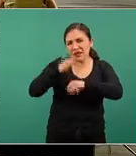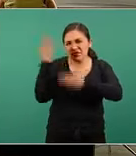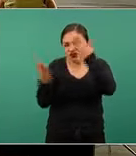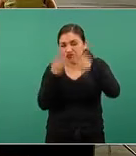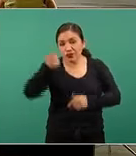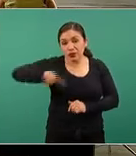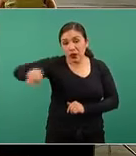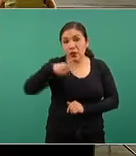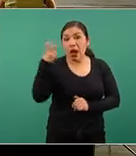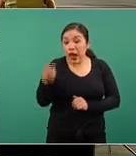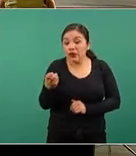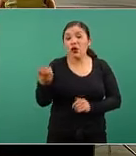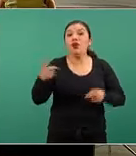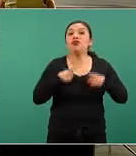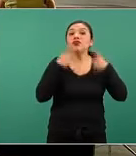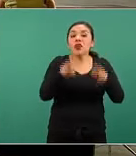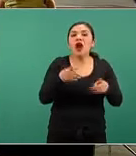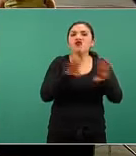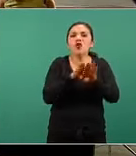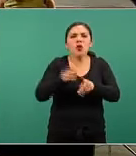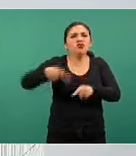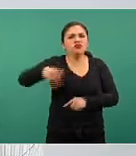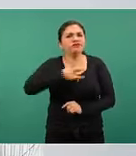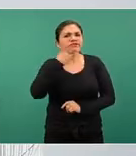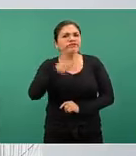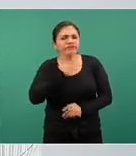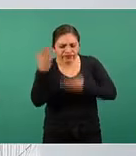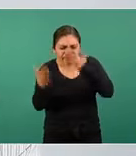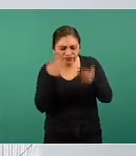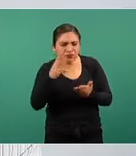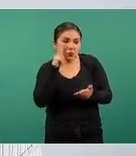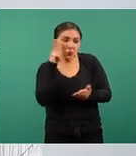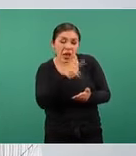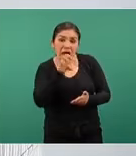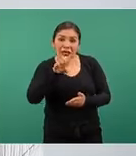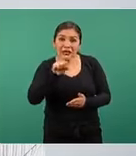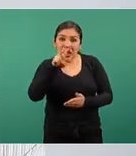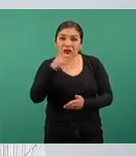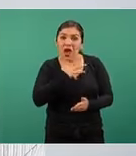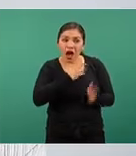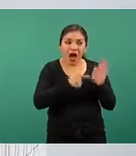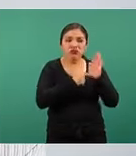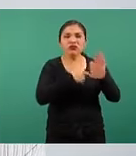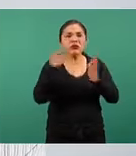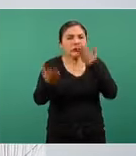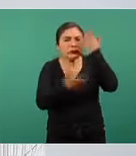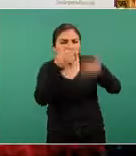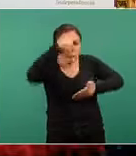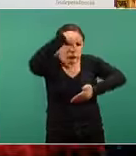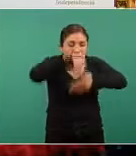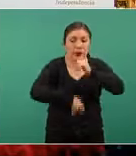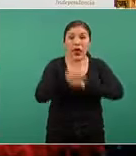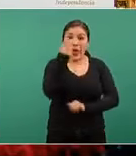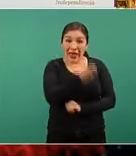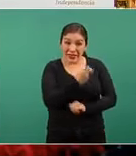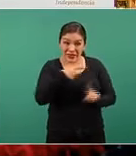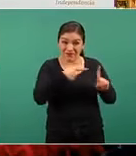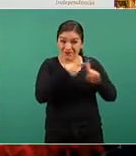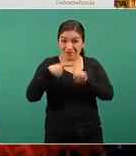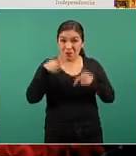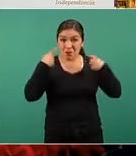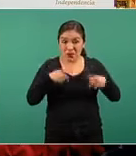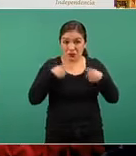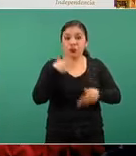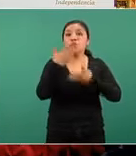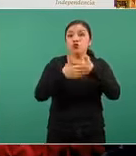enfoques correspondientes de su especialidad cuando los casos son presentados este caso será presentado a